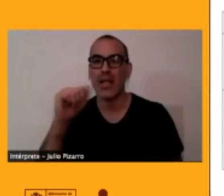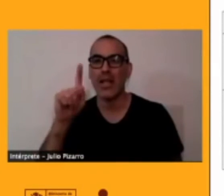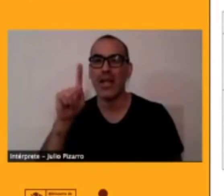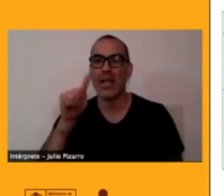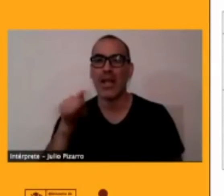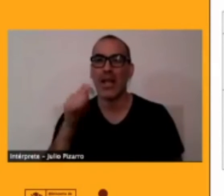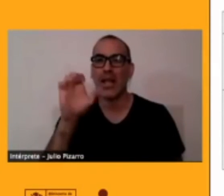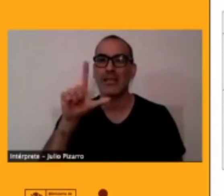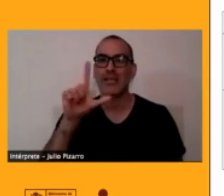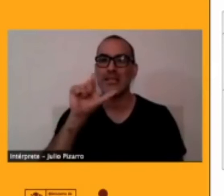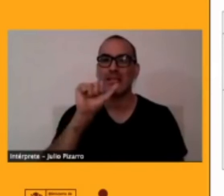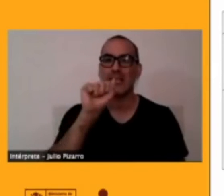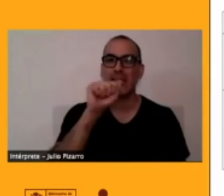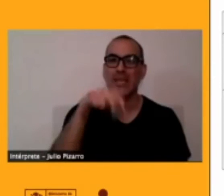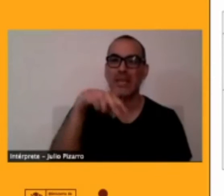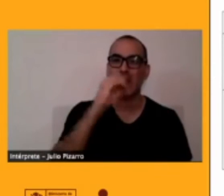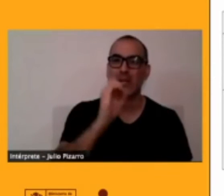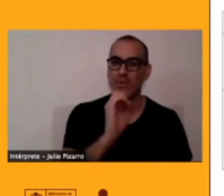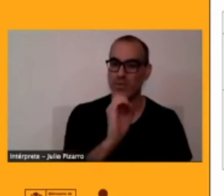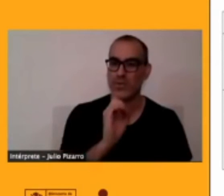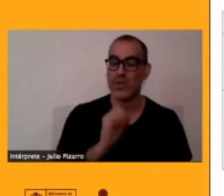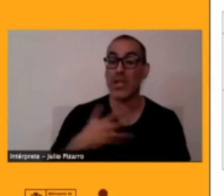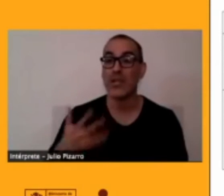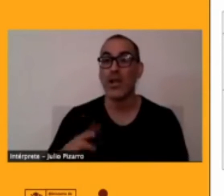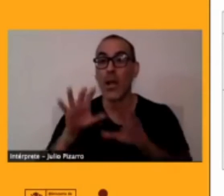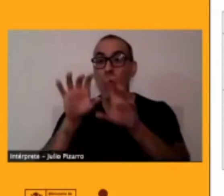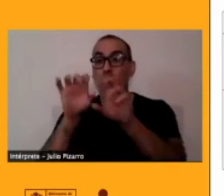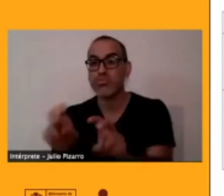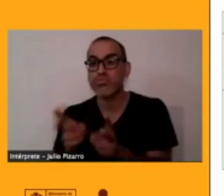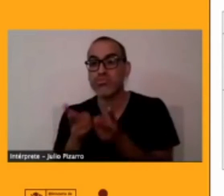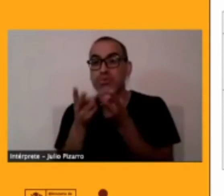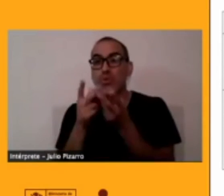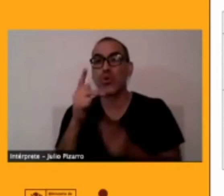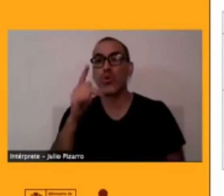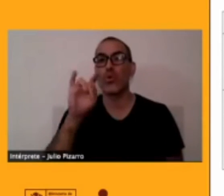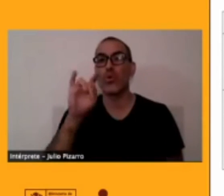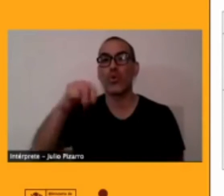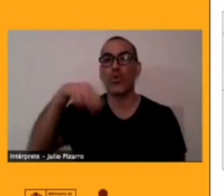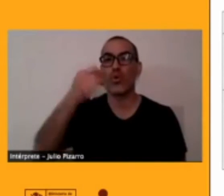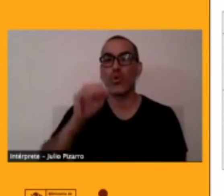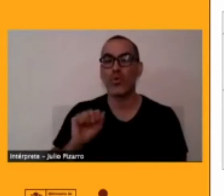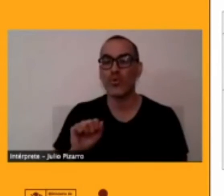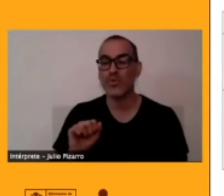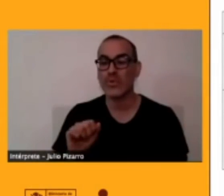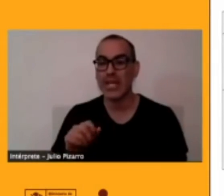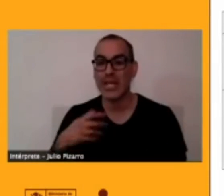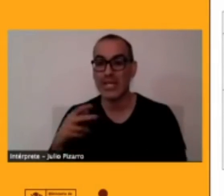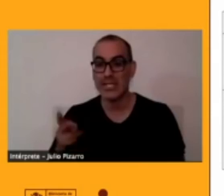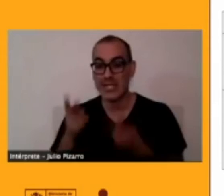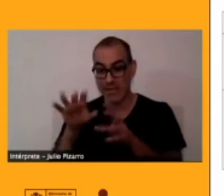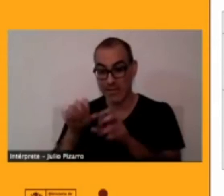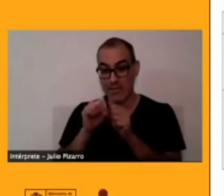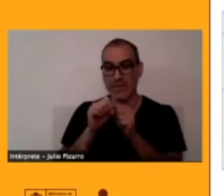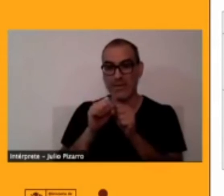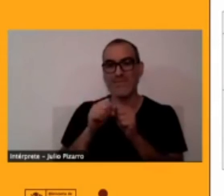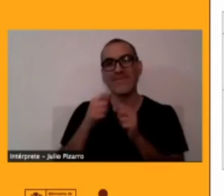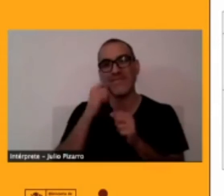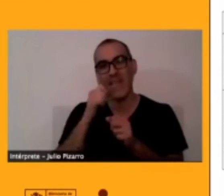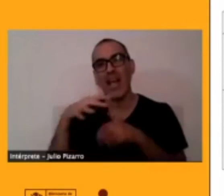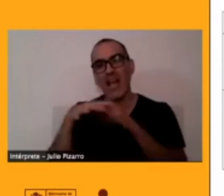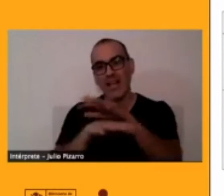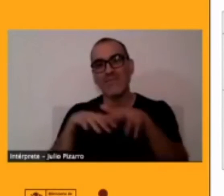rescatado hasta el día de hoy no es el punza puro porque tiene muchas influencias de otras lenguas. ¿Ya?